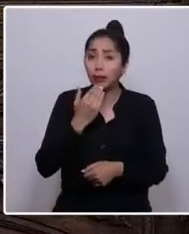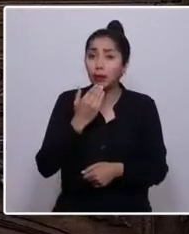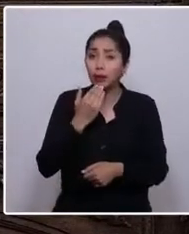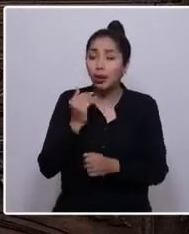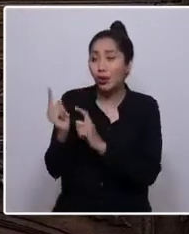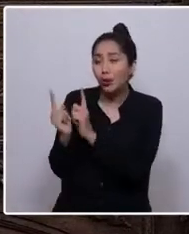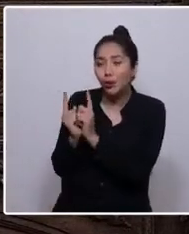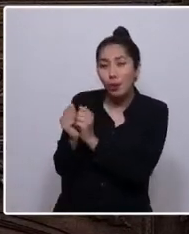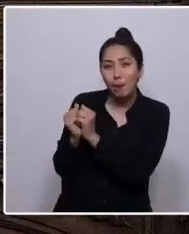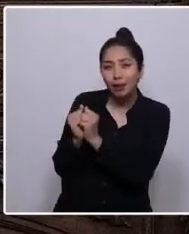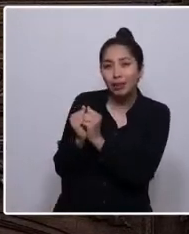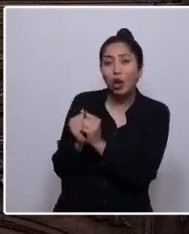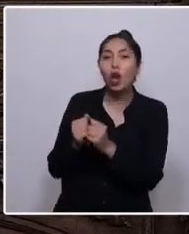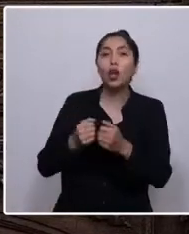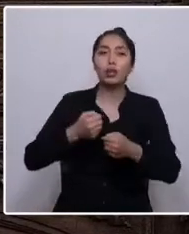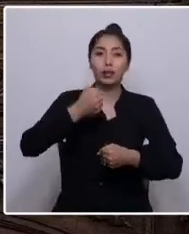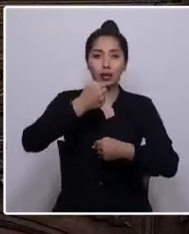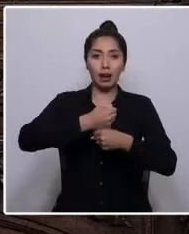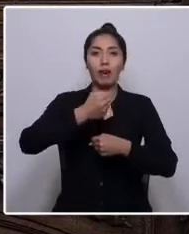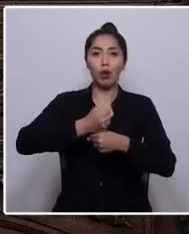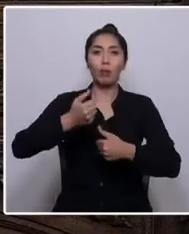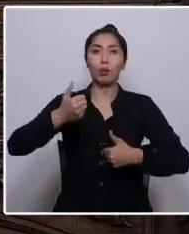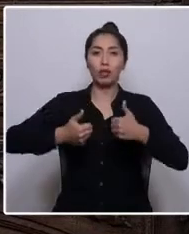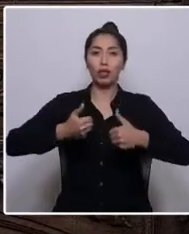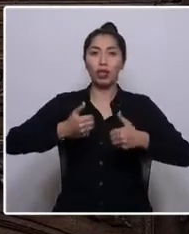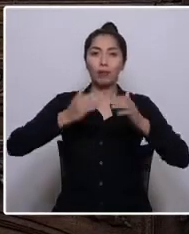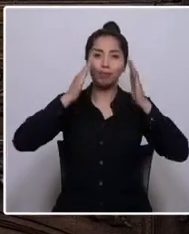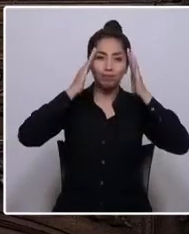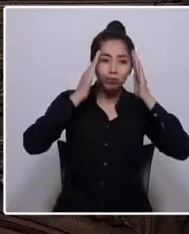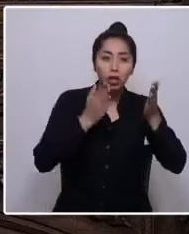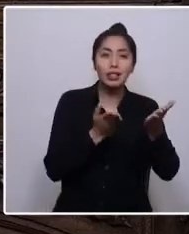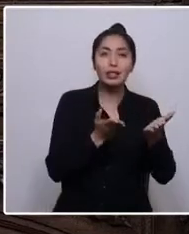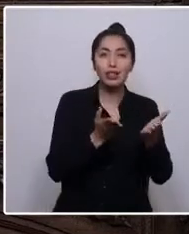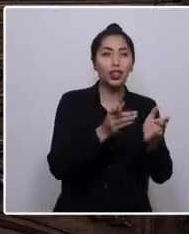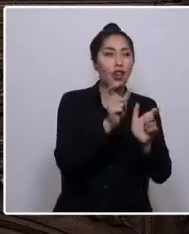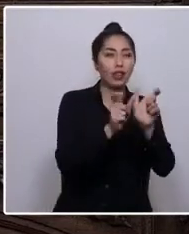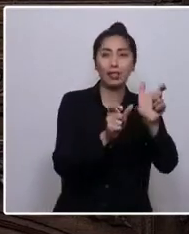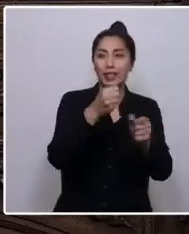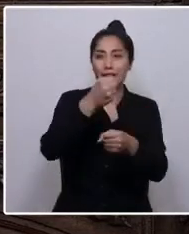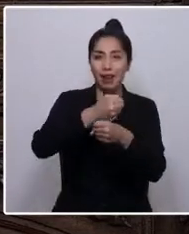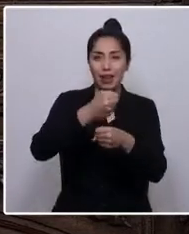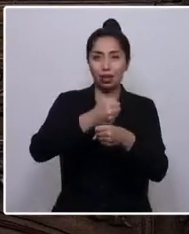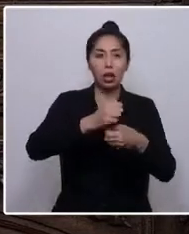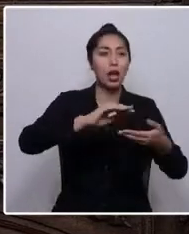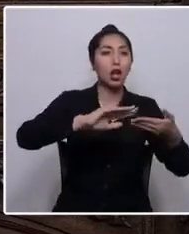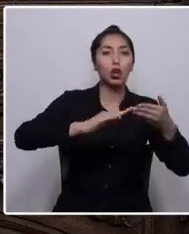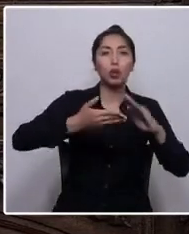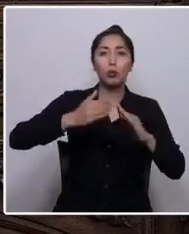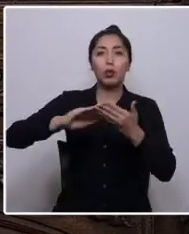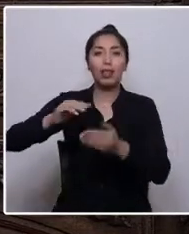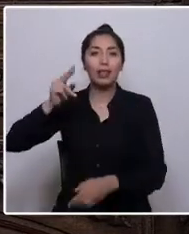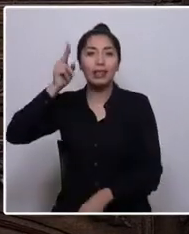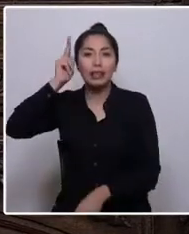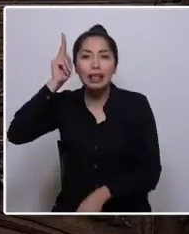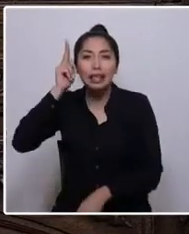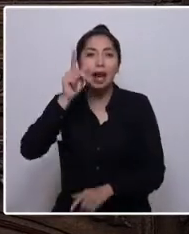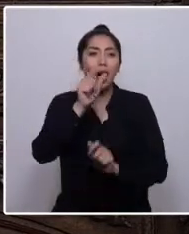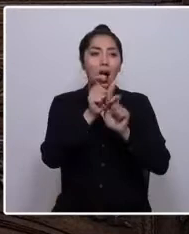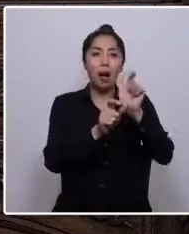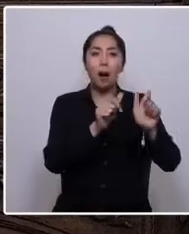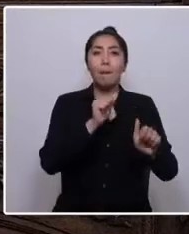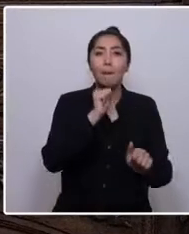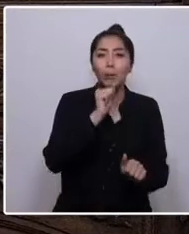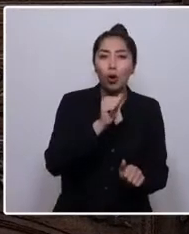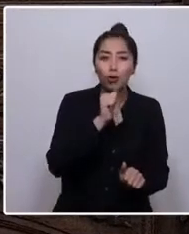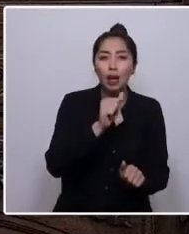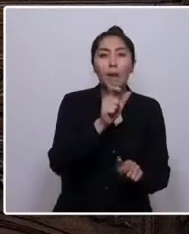sirviendo a los trabajadores, a las comunidades indígenas, a los pobres y a los más